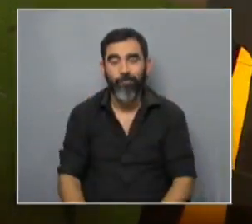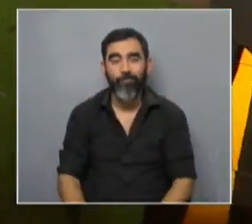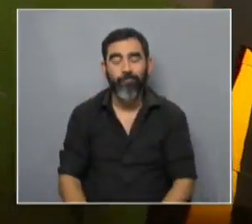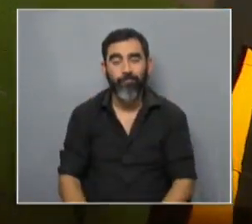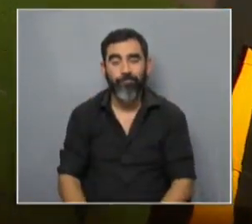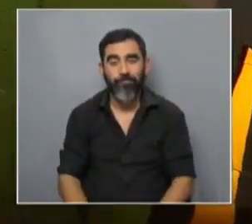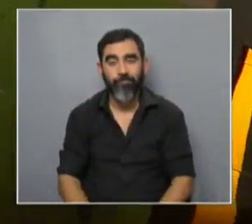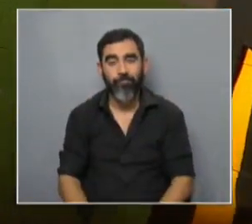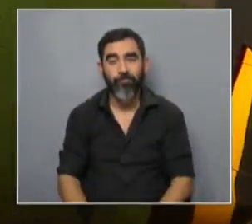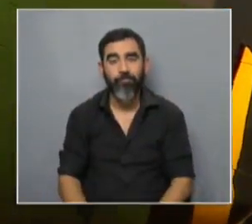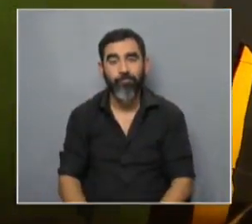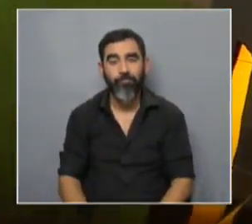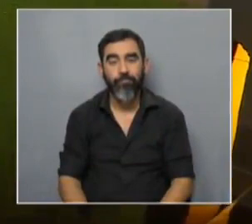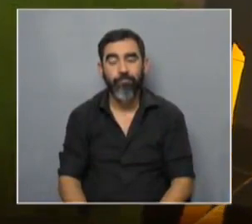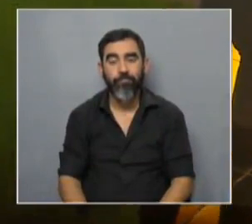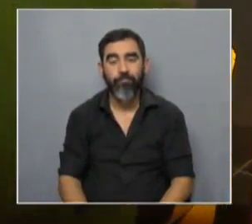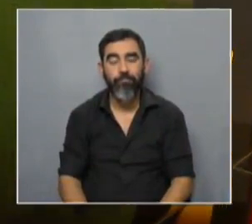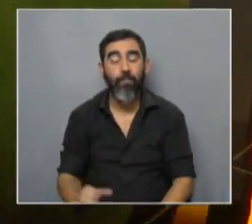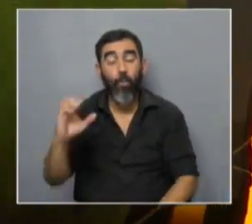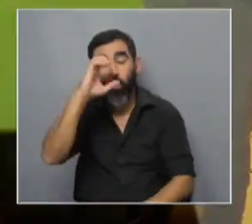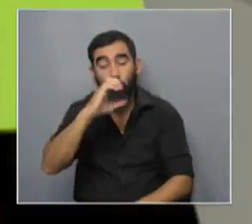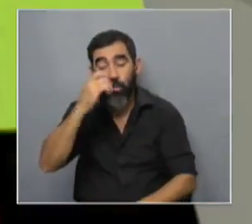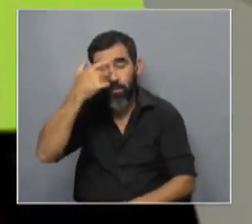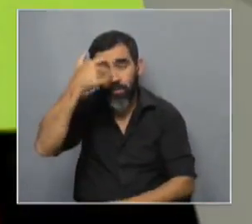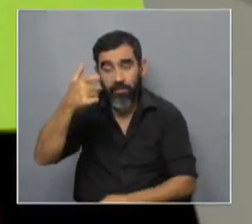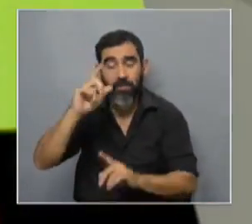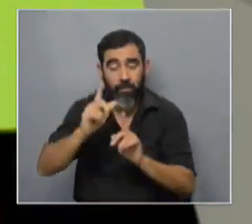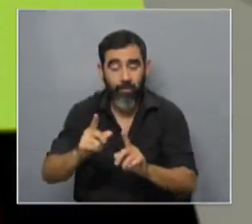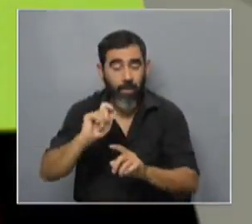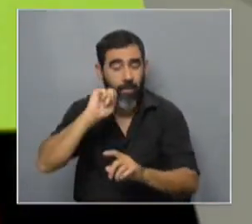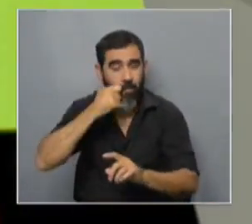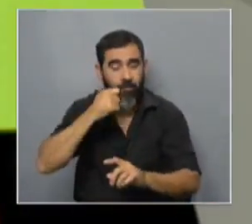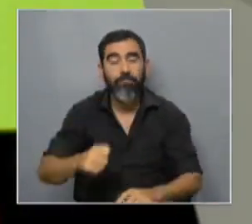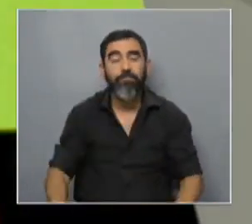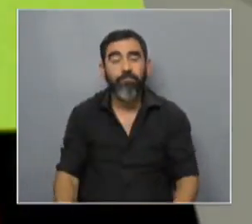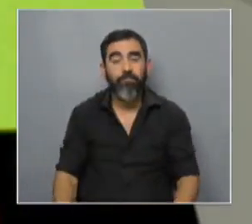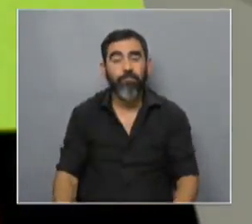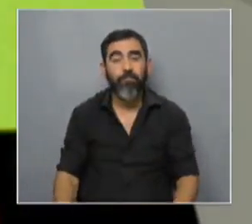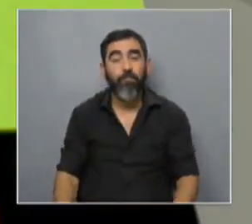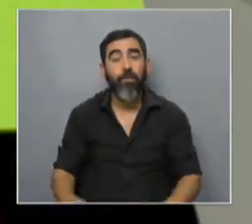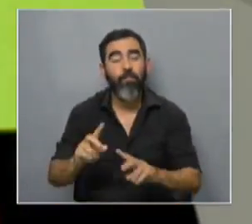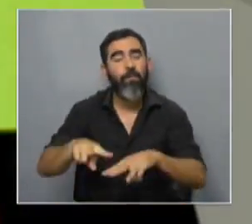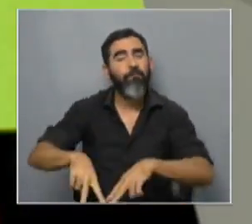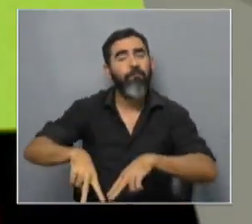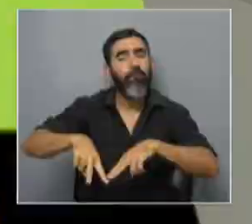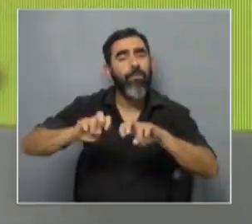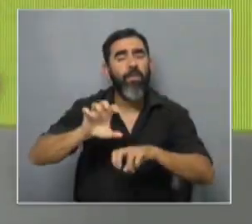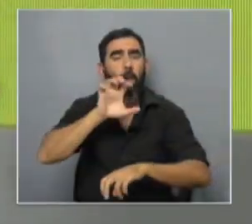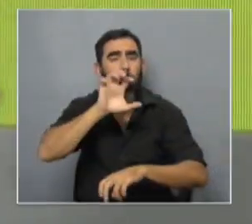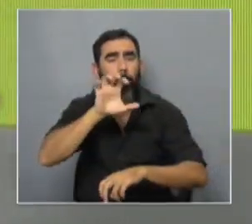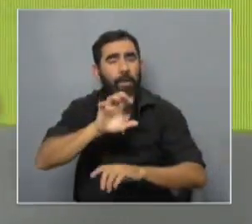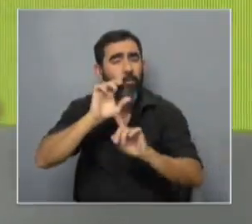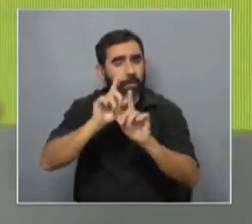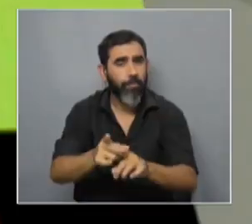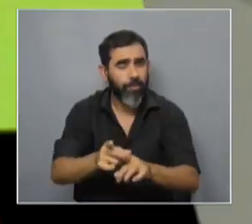historia de este invento exactamente la ciencia guiada por la curiosidad y capaz que investigar perros tiene que ver o sea